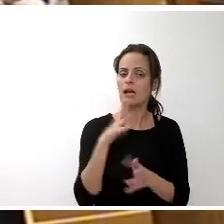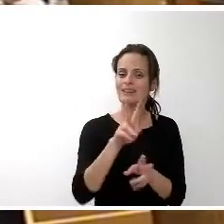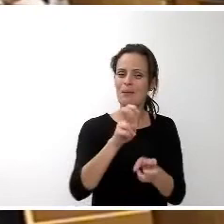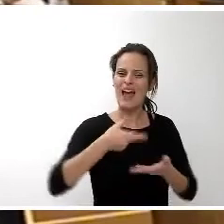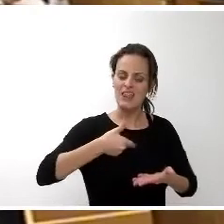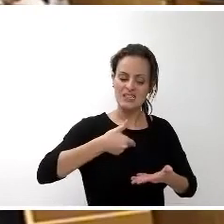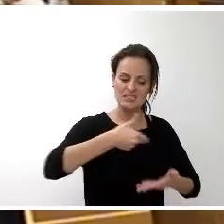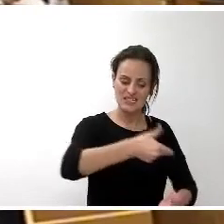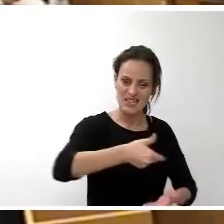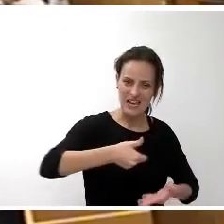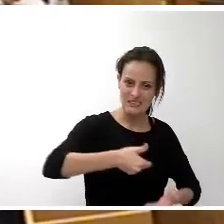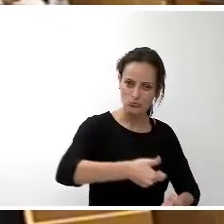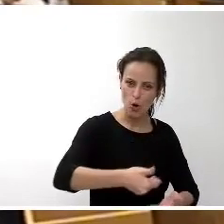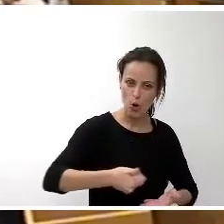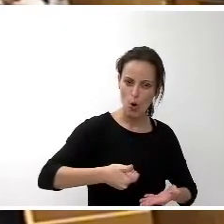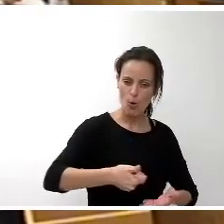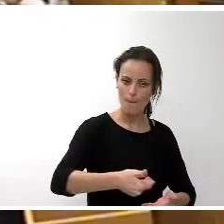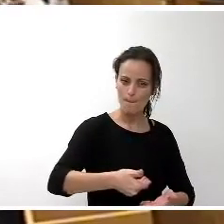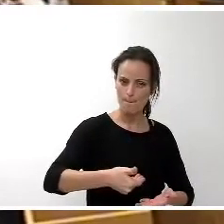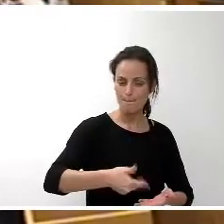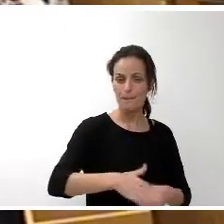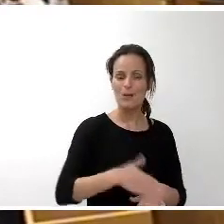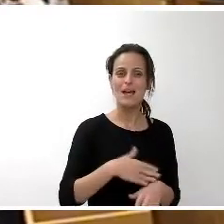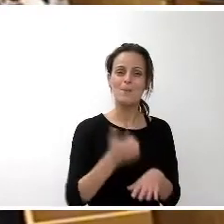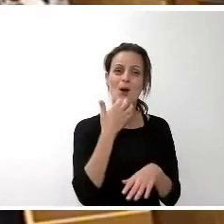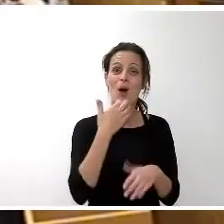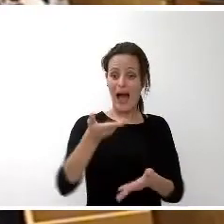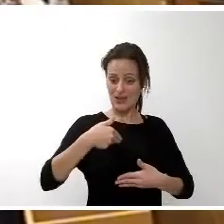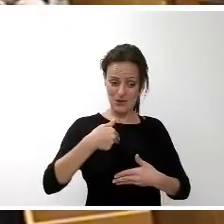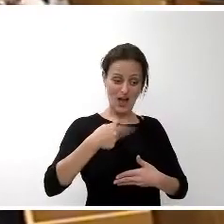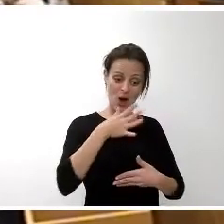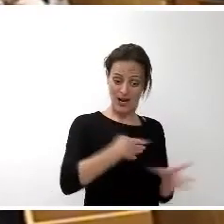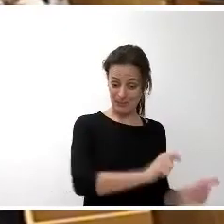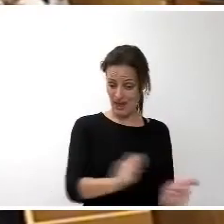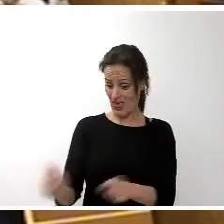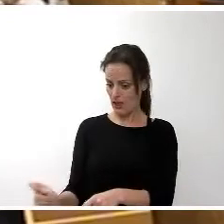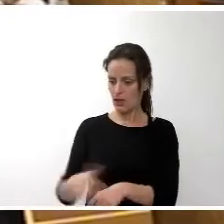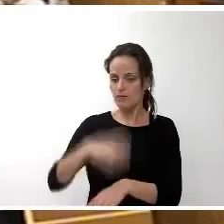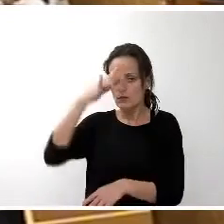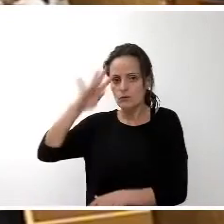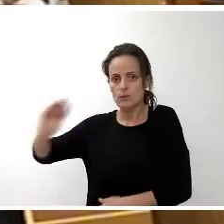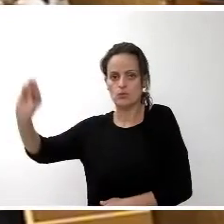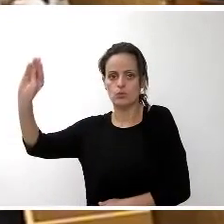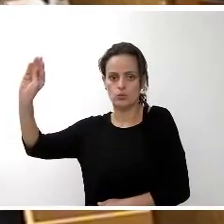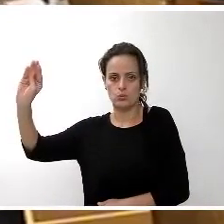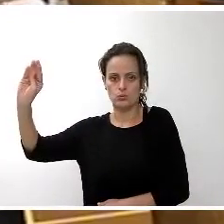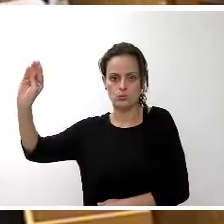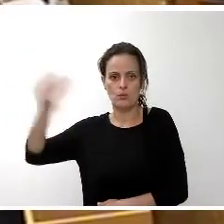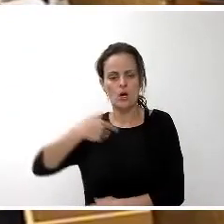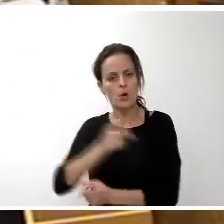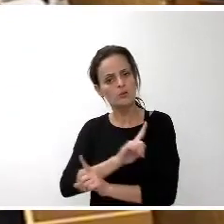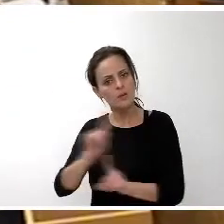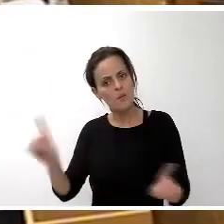el repartir las ayudas ahí a ustedes es su filosofía pero tampoco allí donde han hecho un